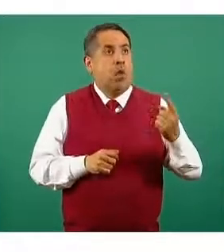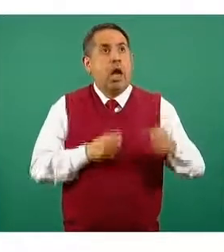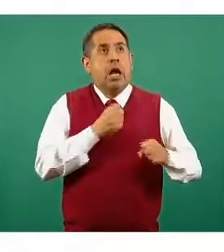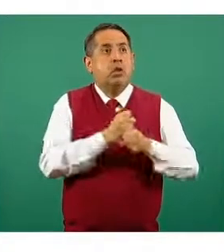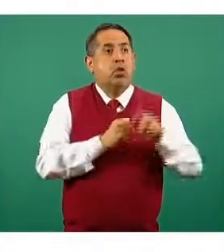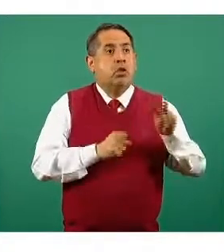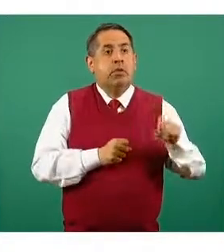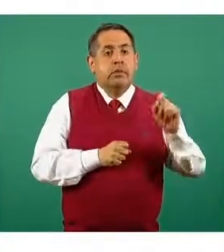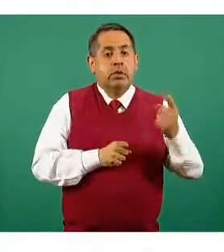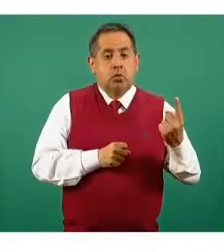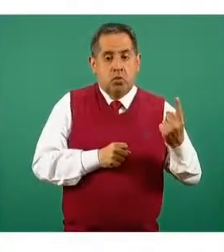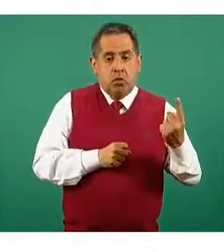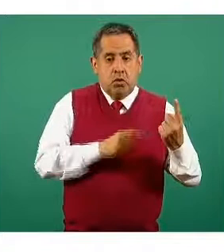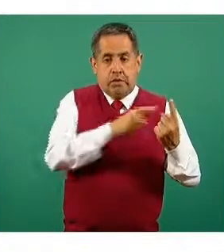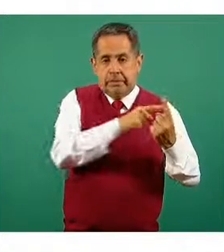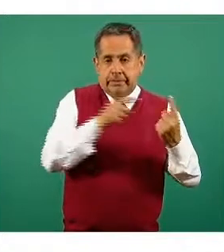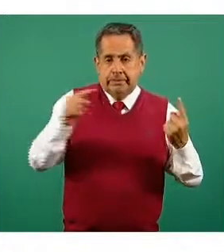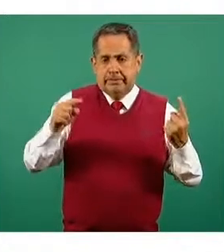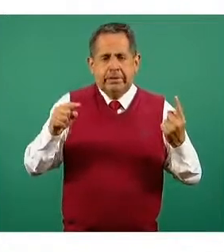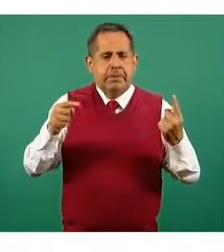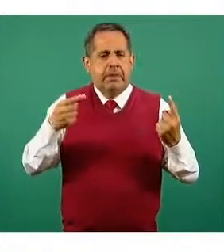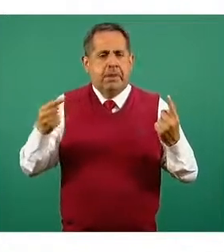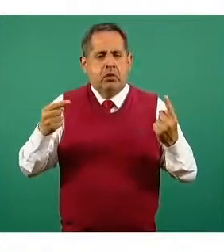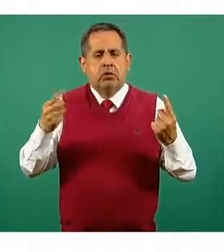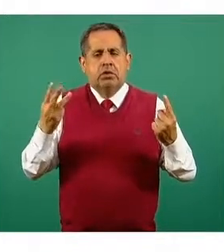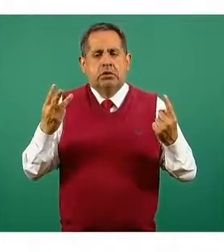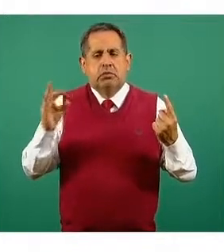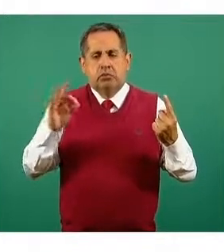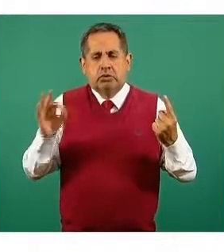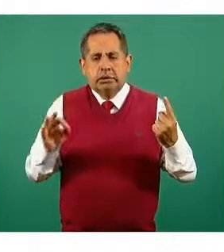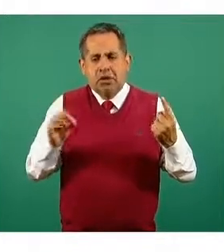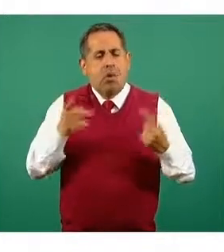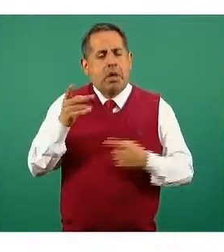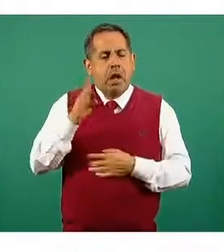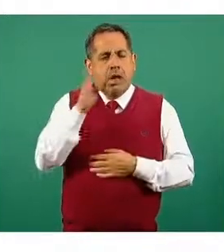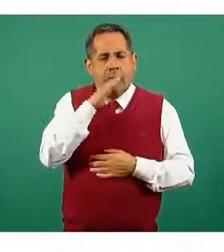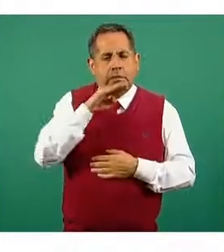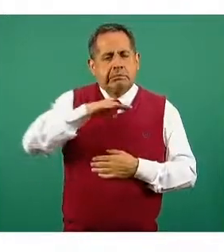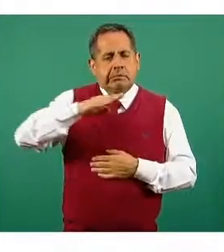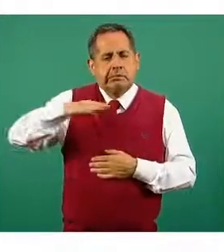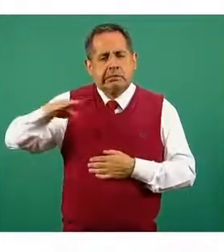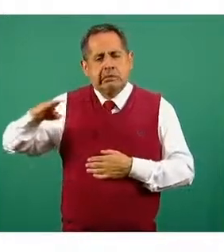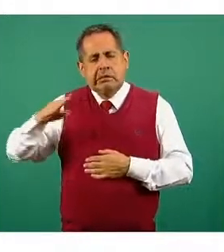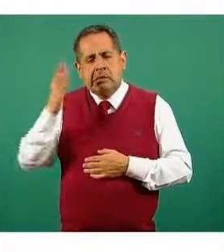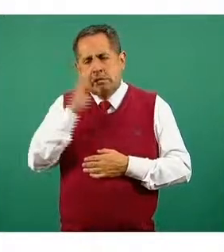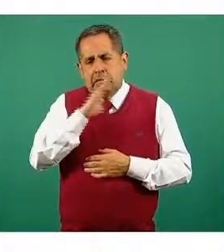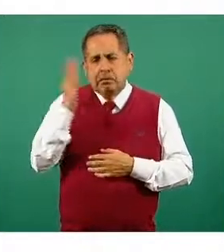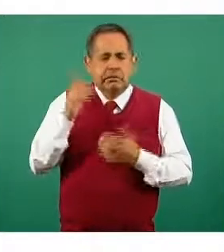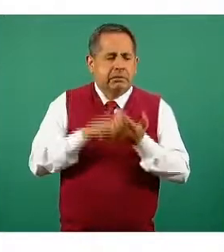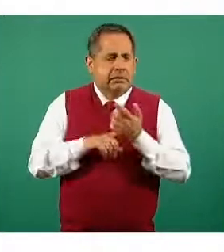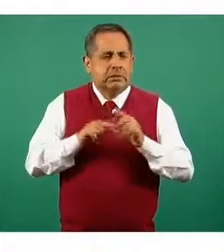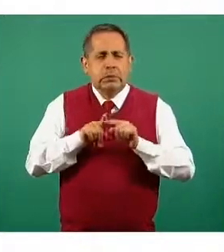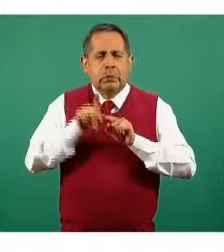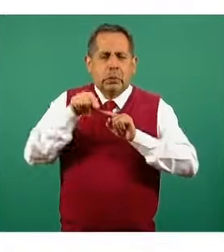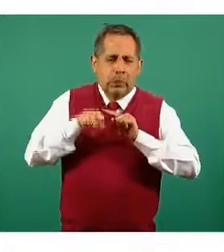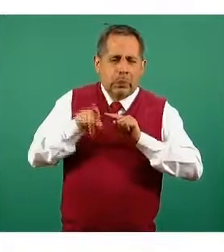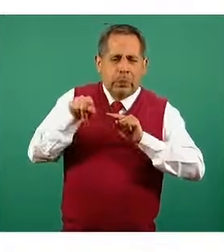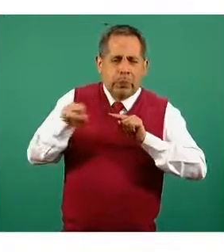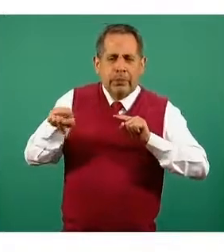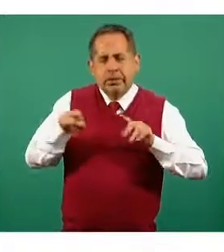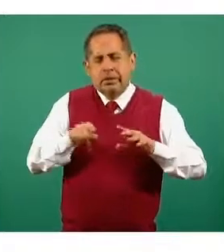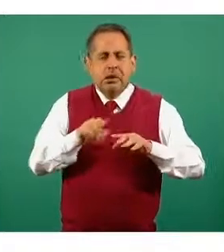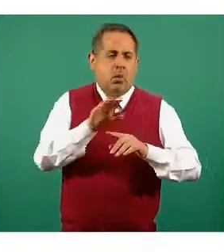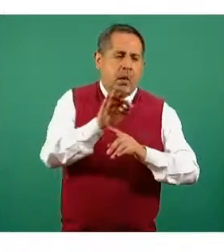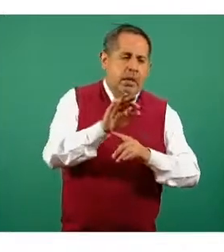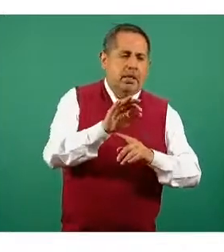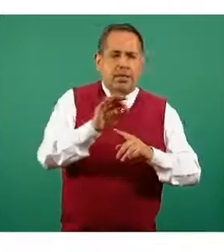veintiuno. Sin embargo, pues vemos que este comportamiento ondulante con algunas bajadas y subidas que han fluctuado entre un cuarenta y un